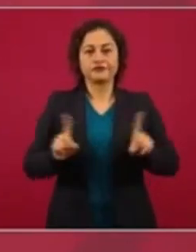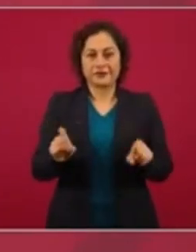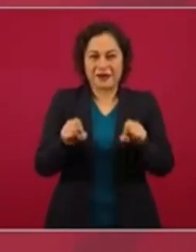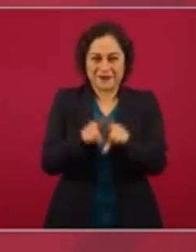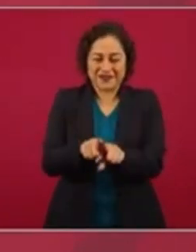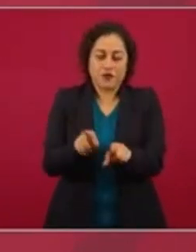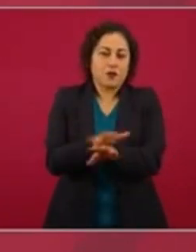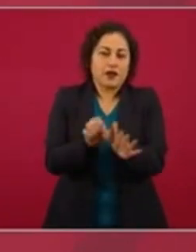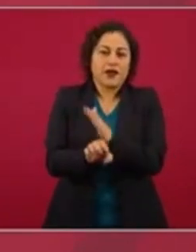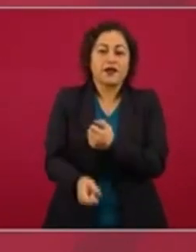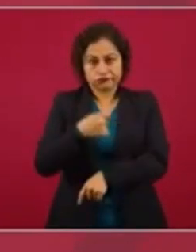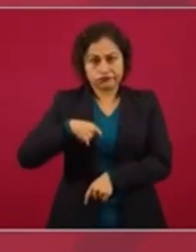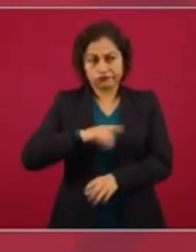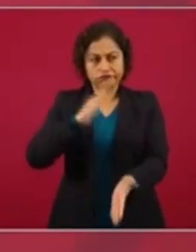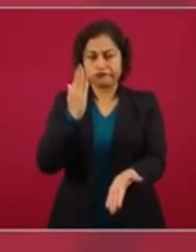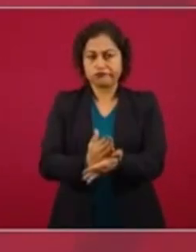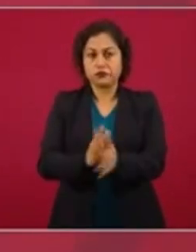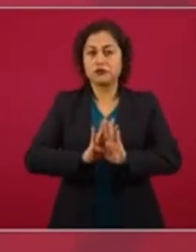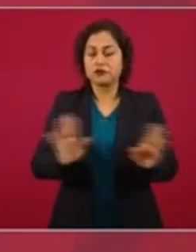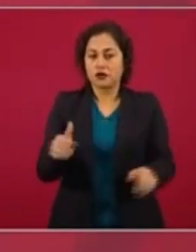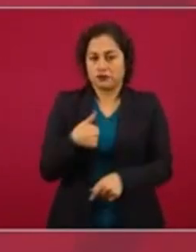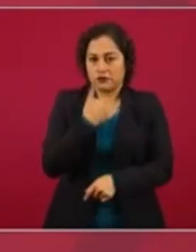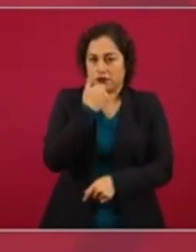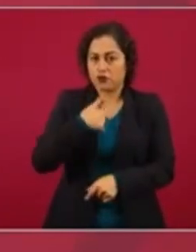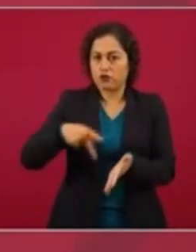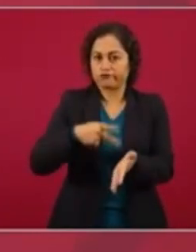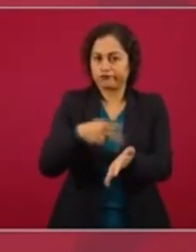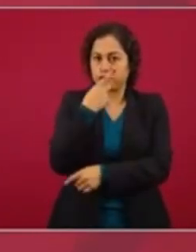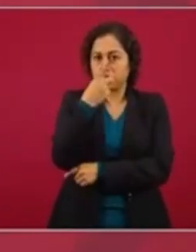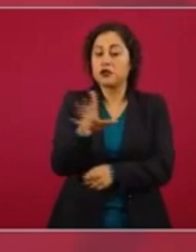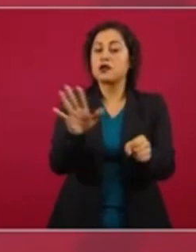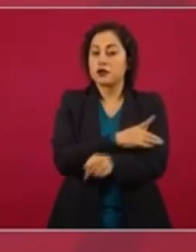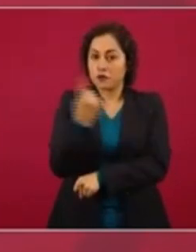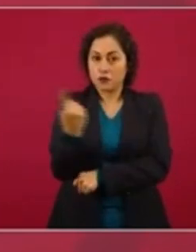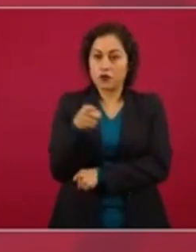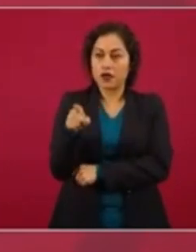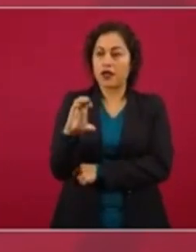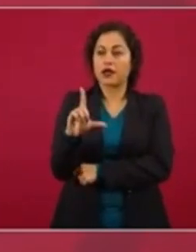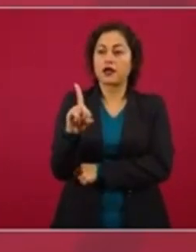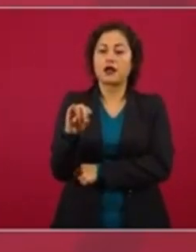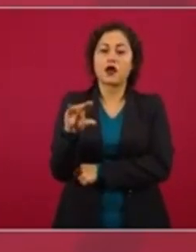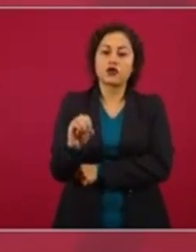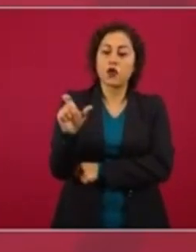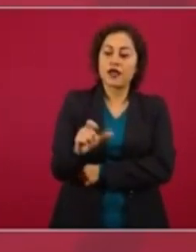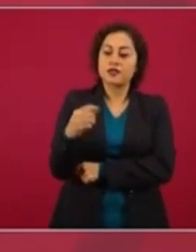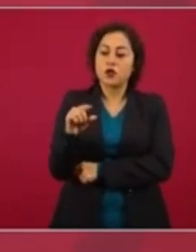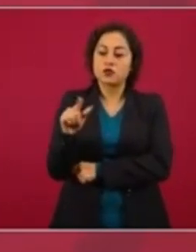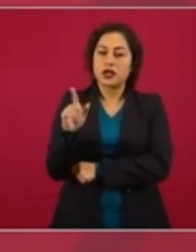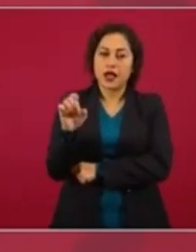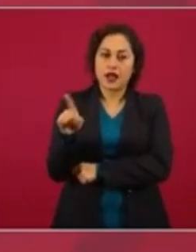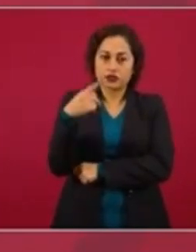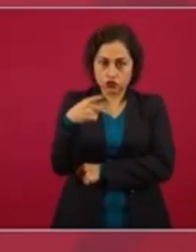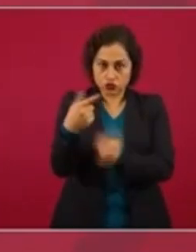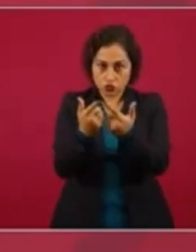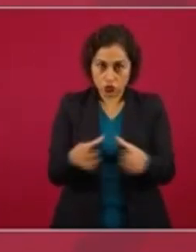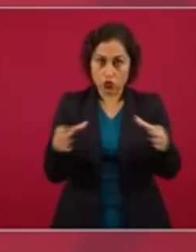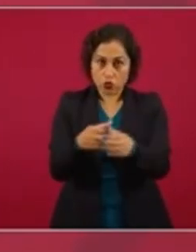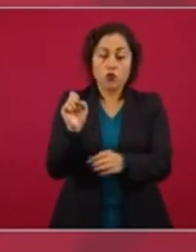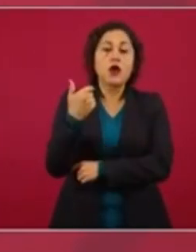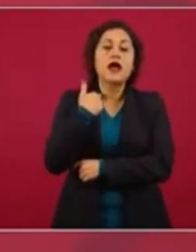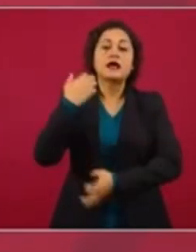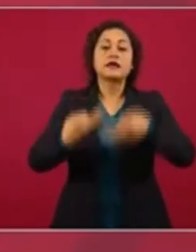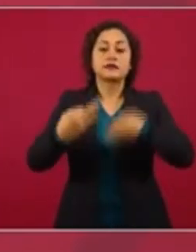que bien pararon, o sea, era el lugar. Esto no lo voy a dejar de decir porque tiene que asumir su responsabilidad Claudio X. González y ese grupo. El ex ministro